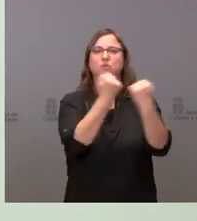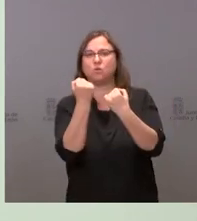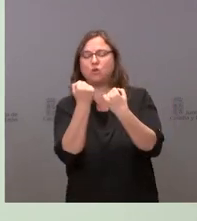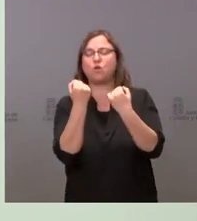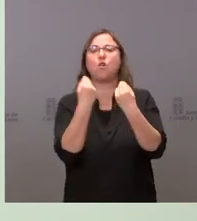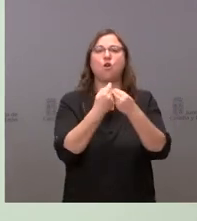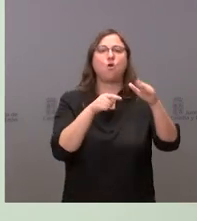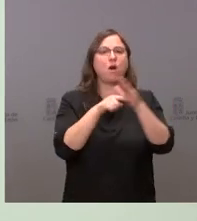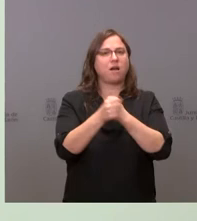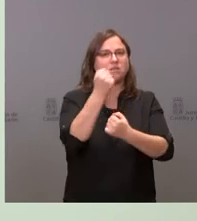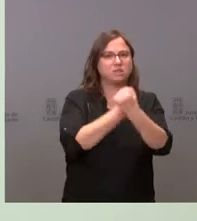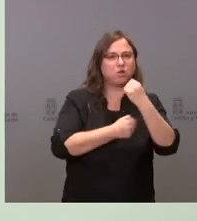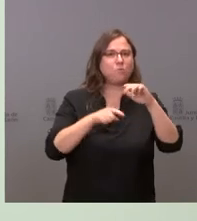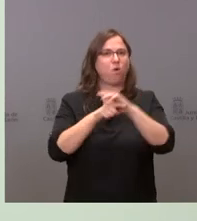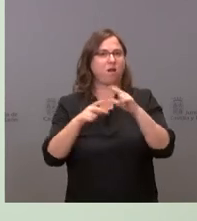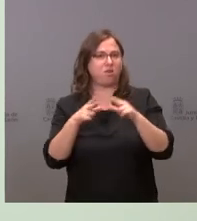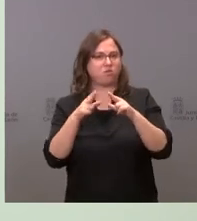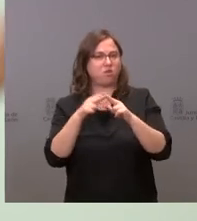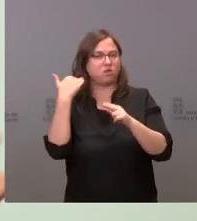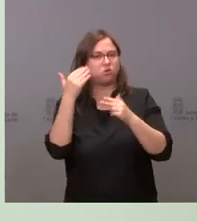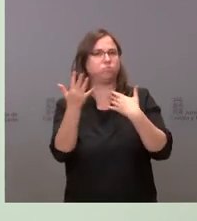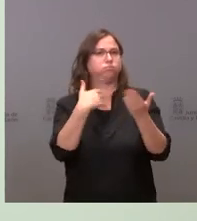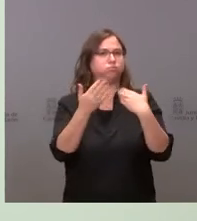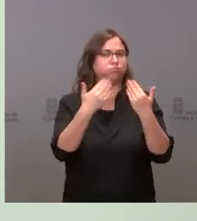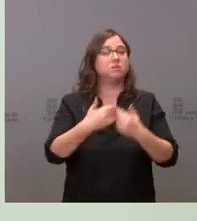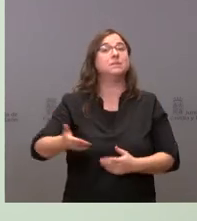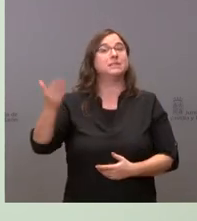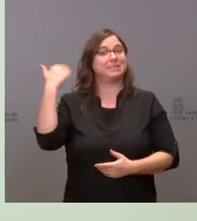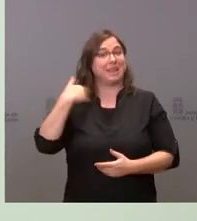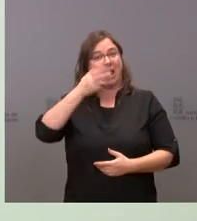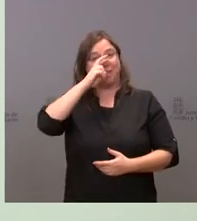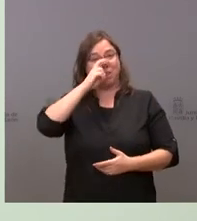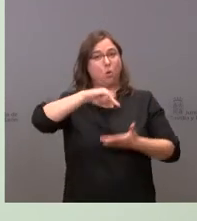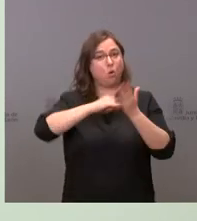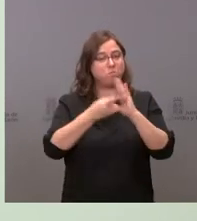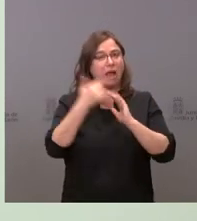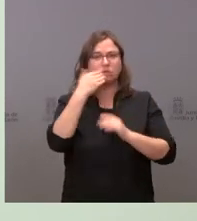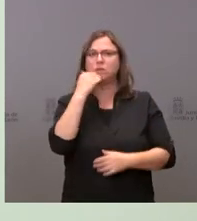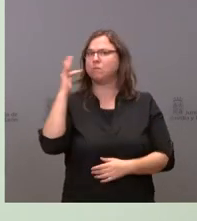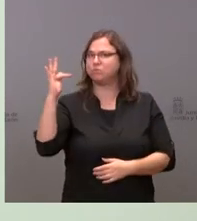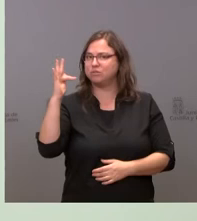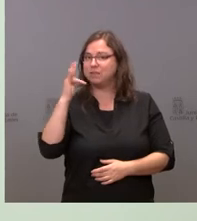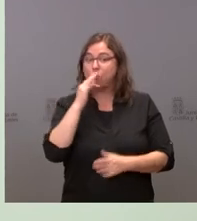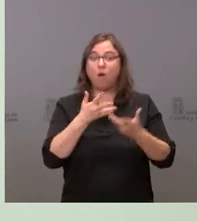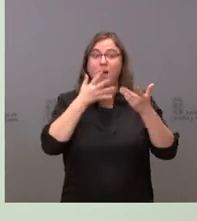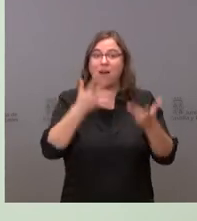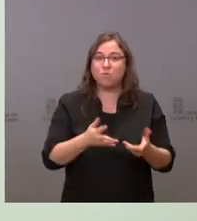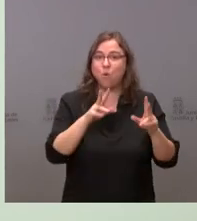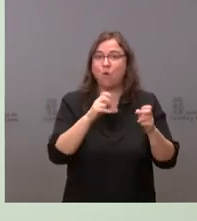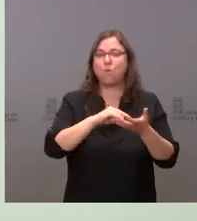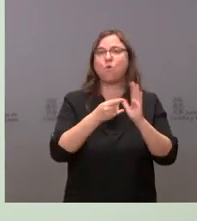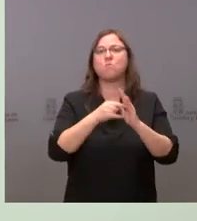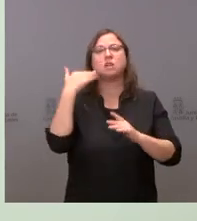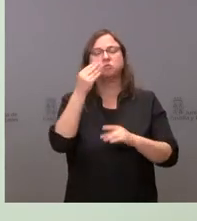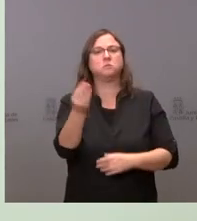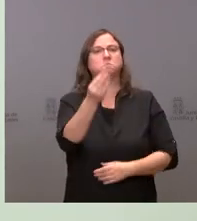económicos y sociales que se ha valorado positivamente el anterior plan Soria que va por buen camino el actual plan Soria que